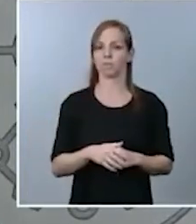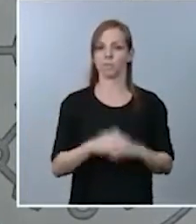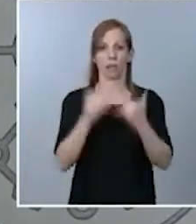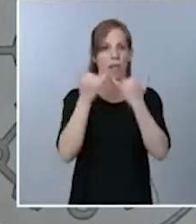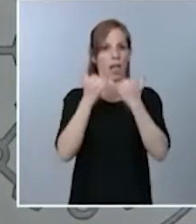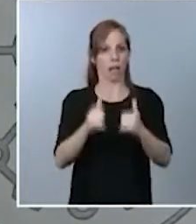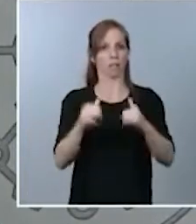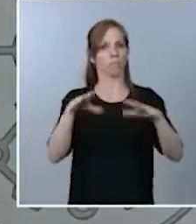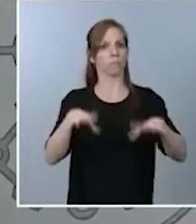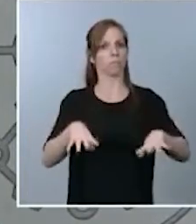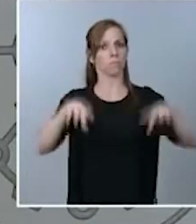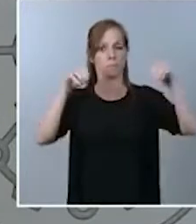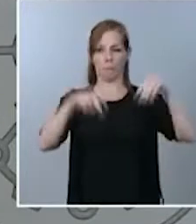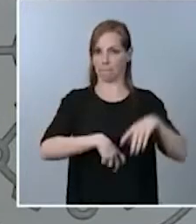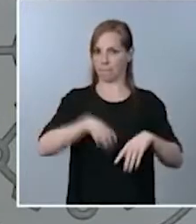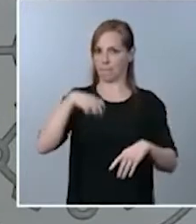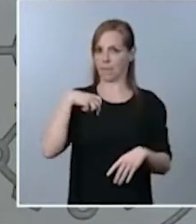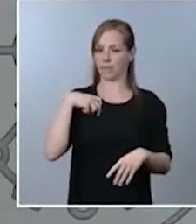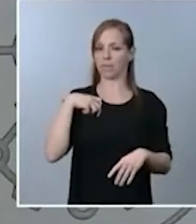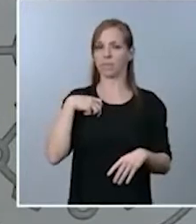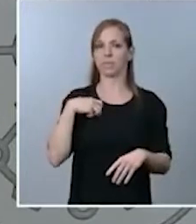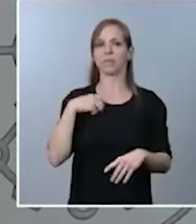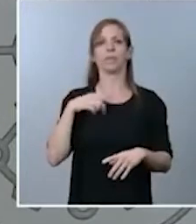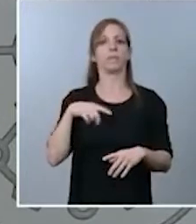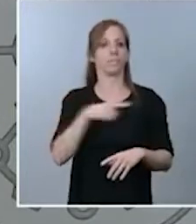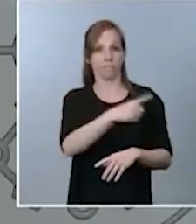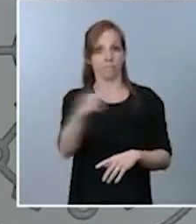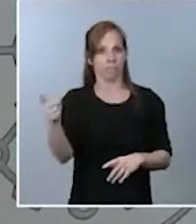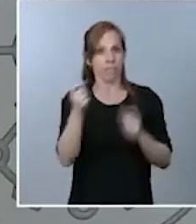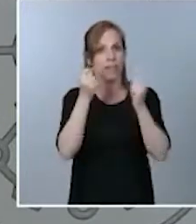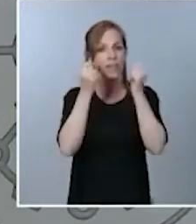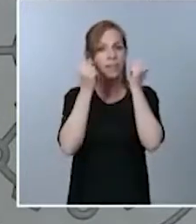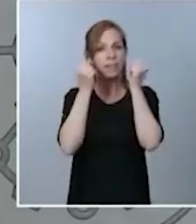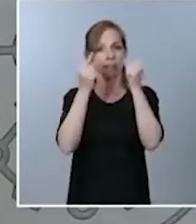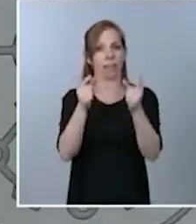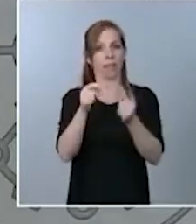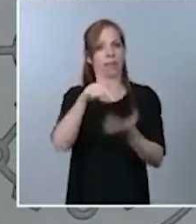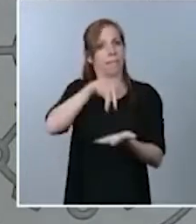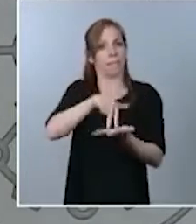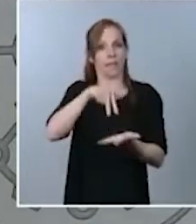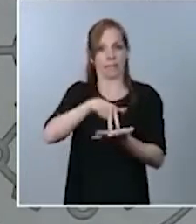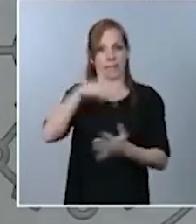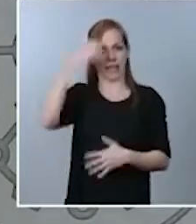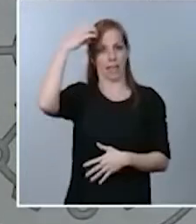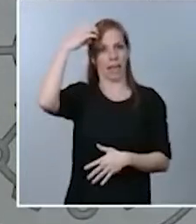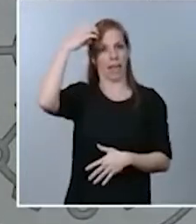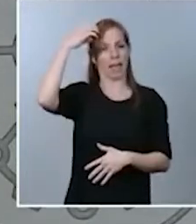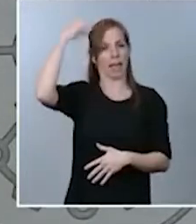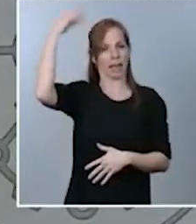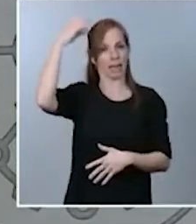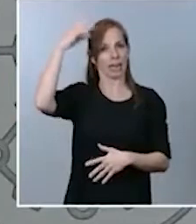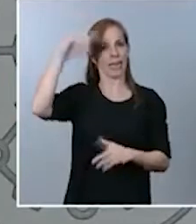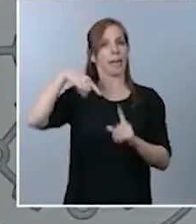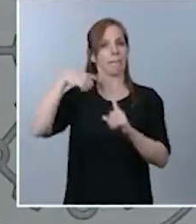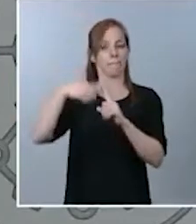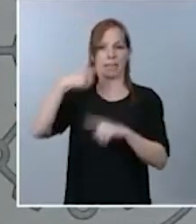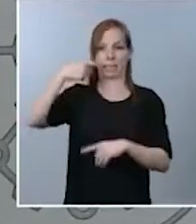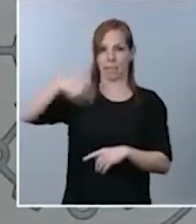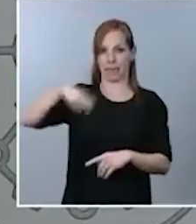Pardo y que ha contado, como han podido observar, con la presencia del rey Felipe VI y del presidente del Gobierno.